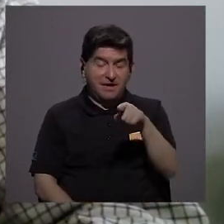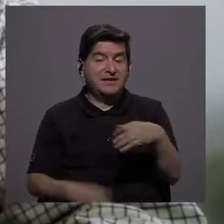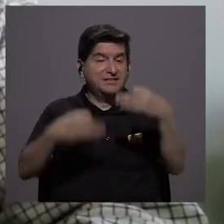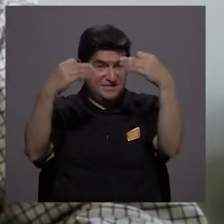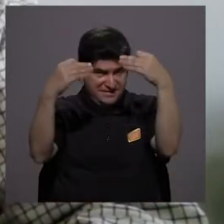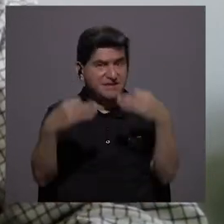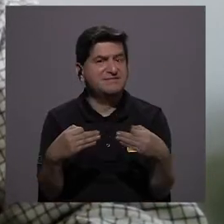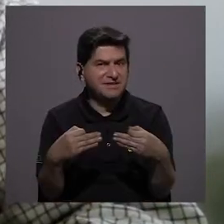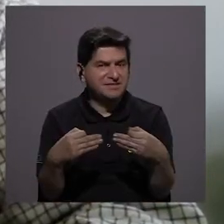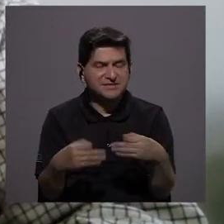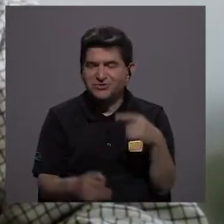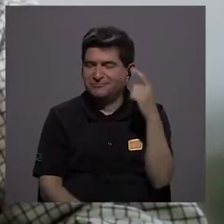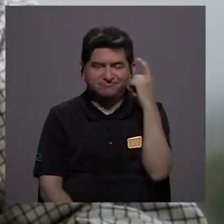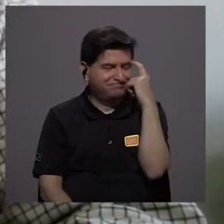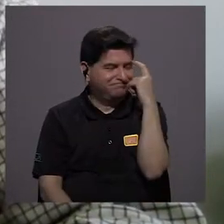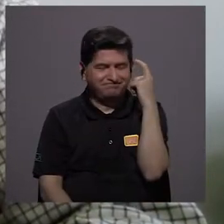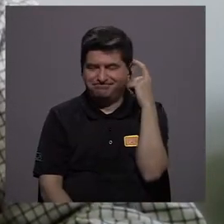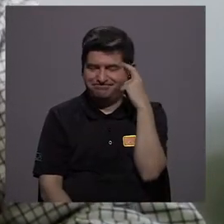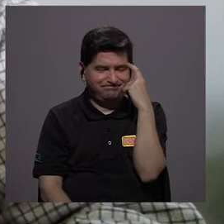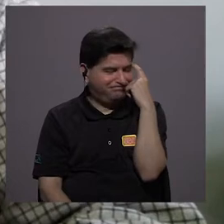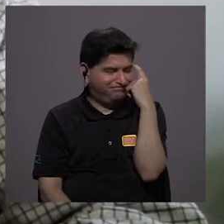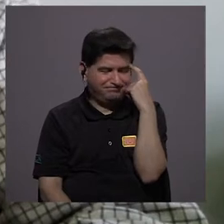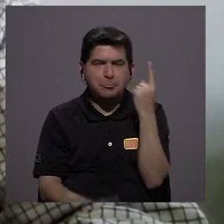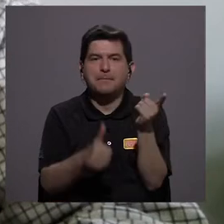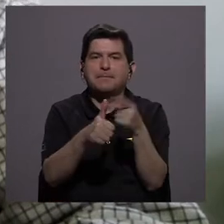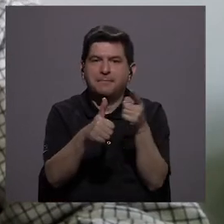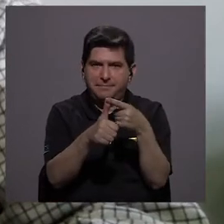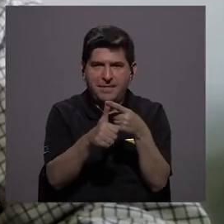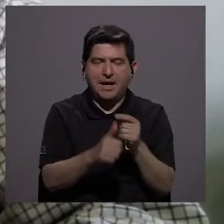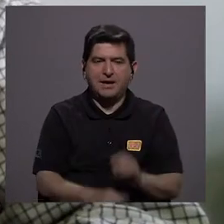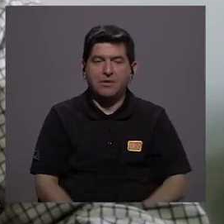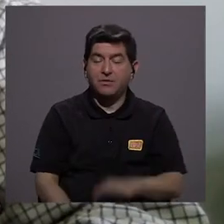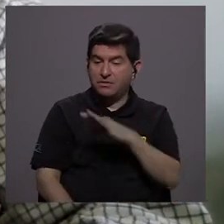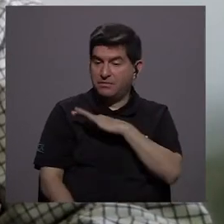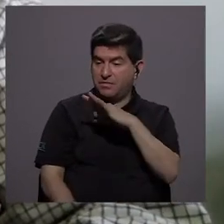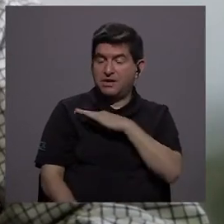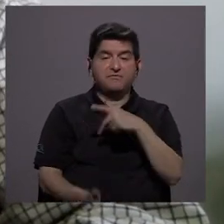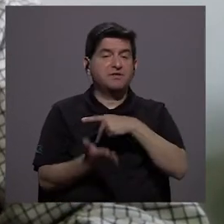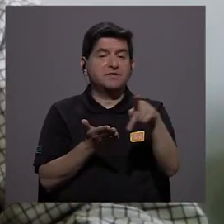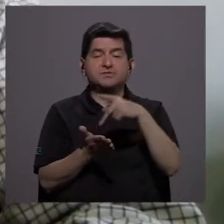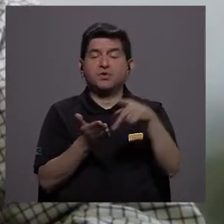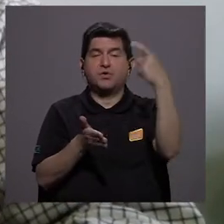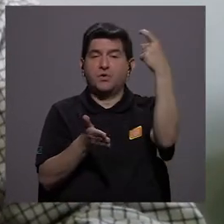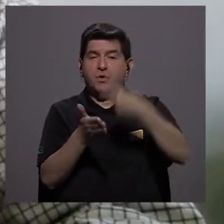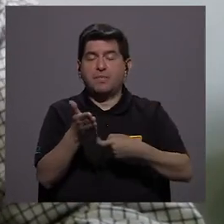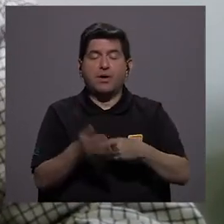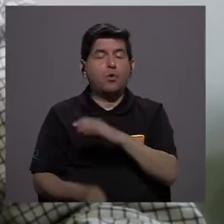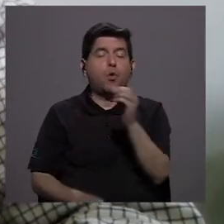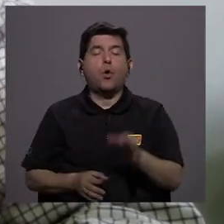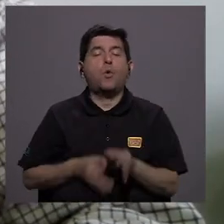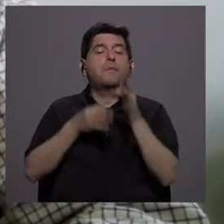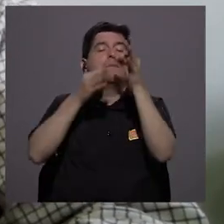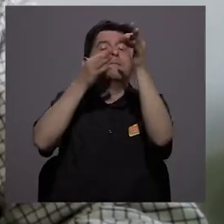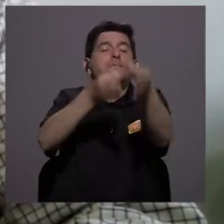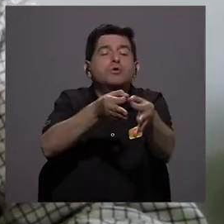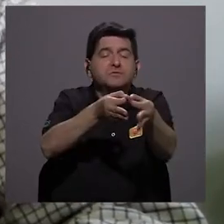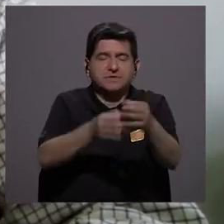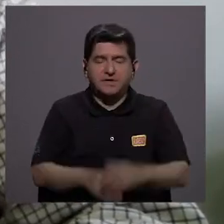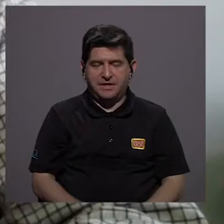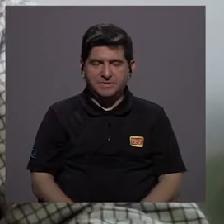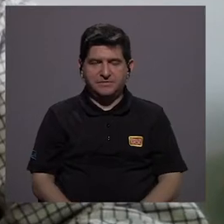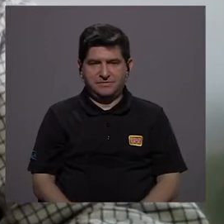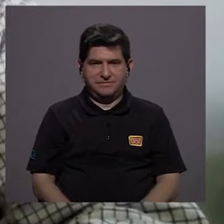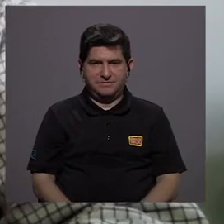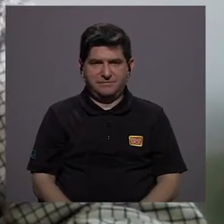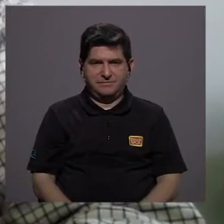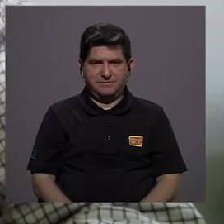Y yo creo que esa fue una de esas decisiones que no se pensó. En primer lugar, se le dio un beneficio de no pago de impuestos, de postergación de impuestos, no es no